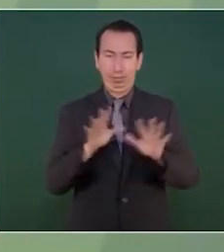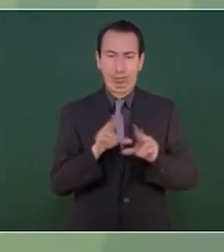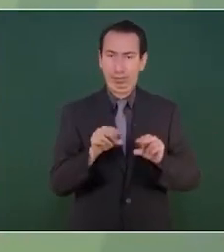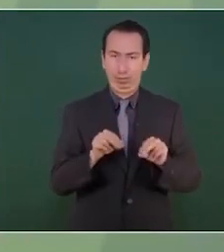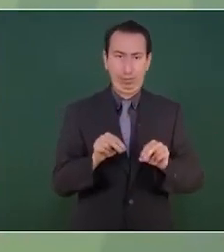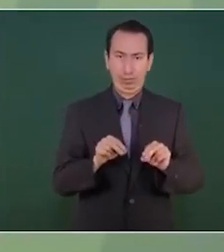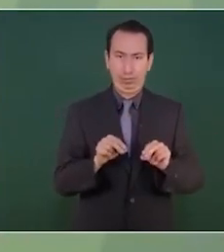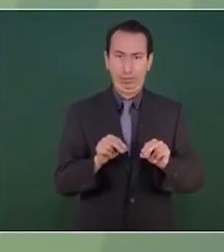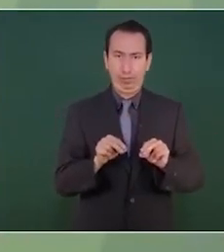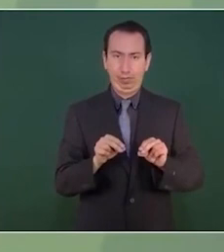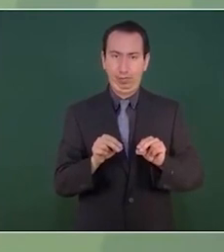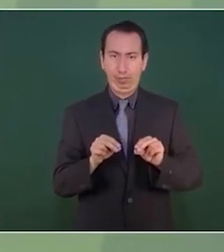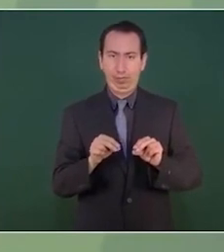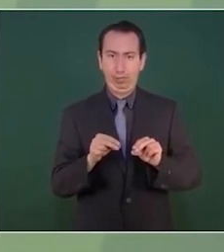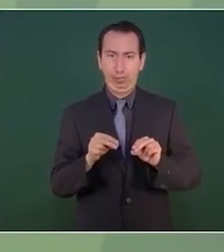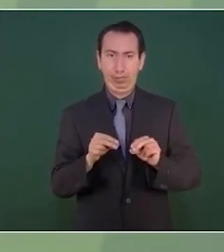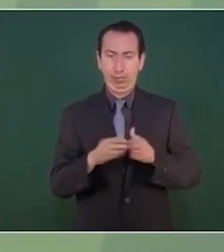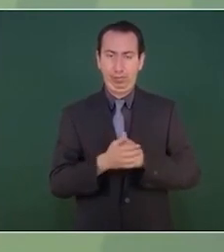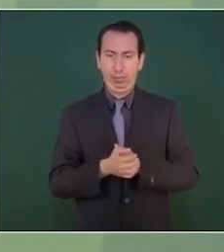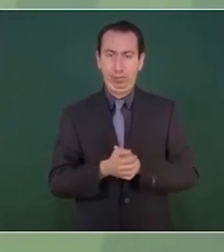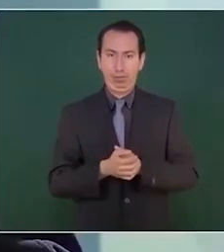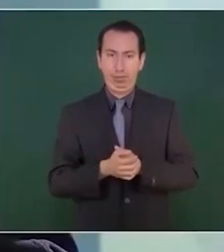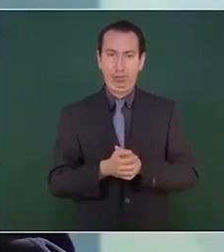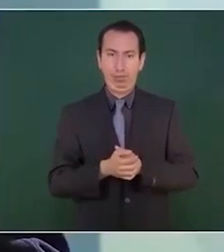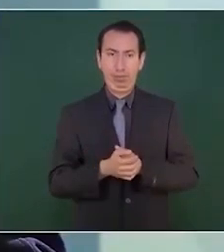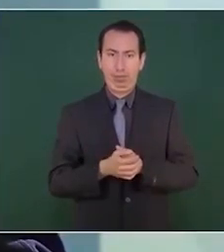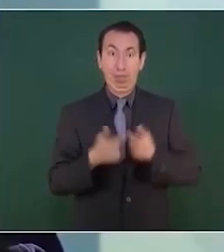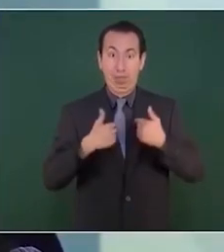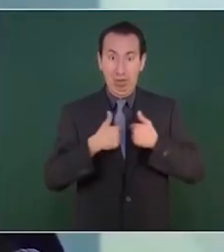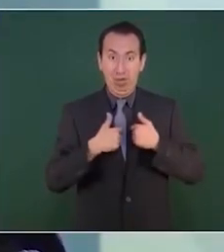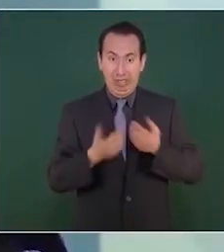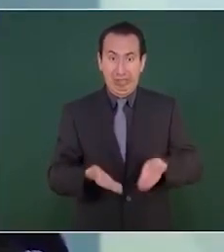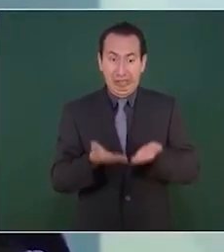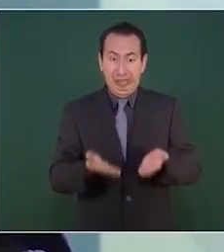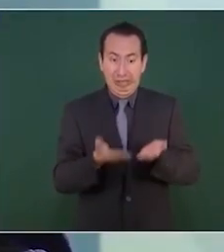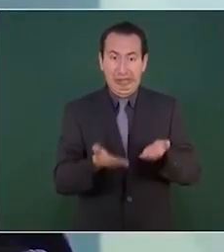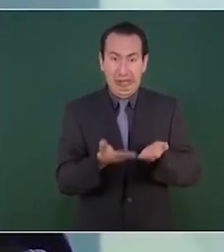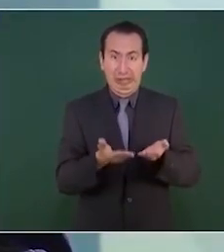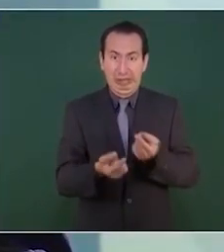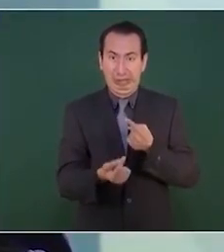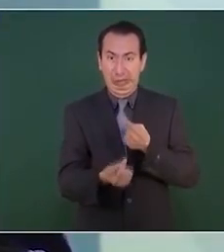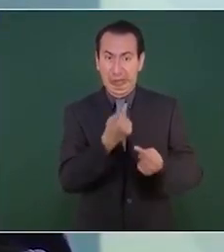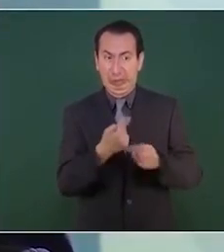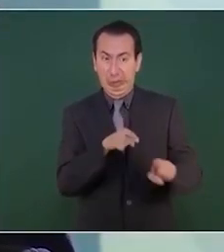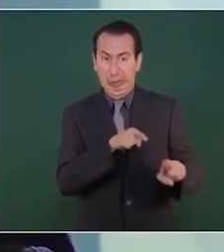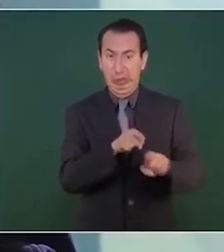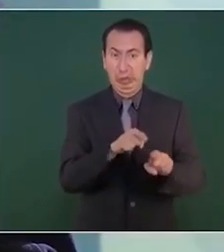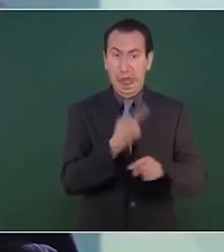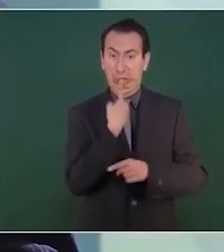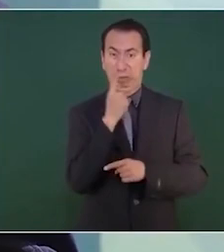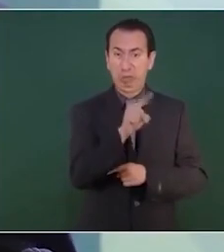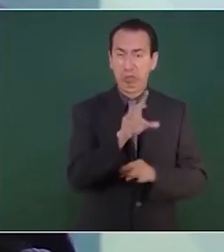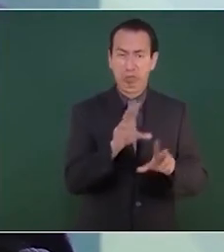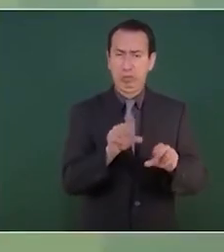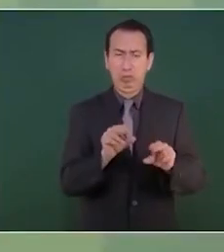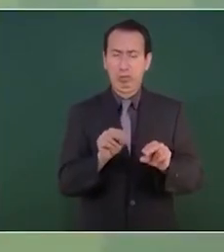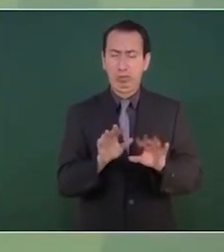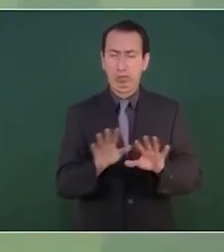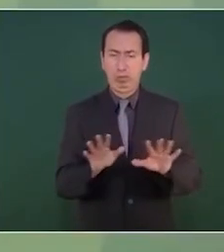promoviendo ninguna denuncia lo está haciendo